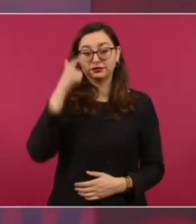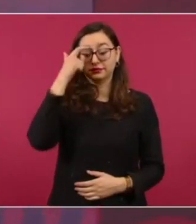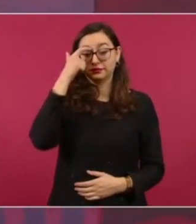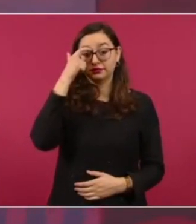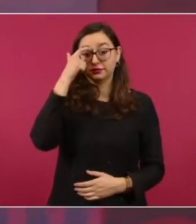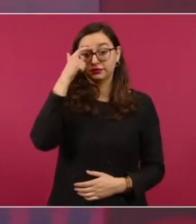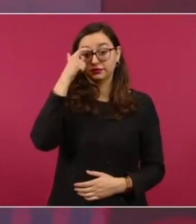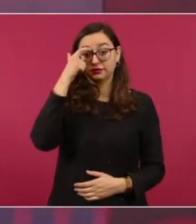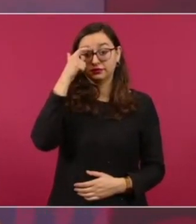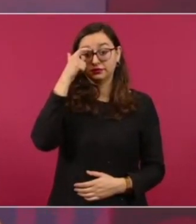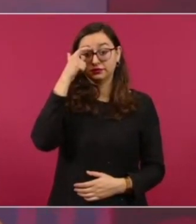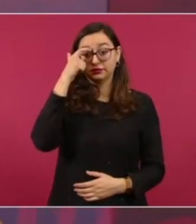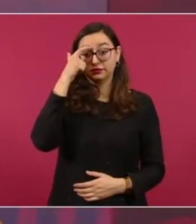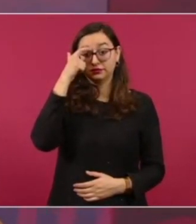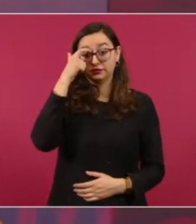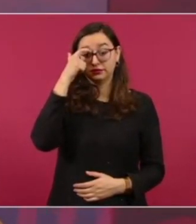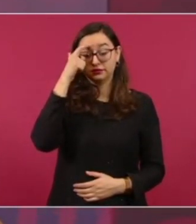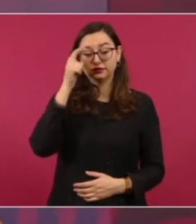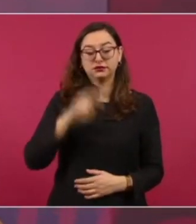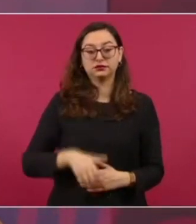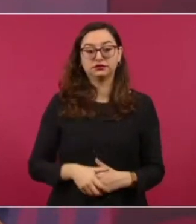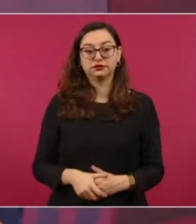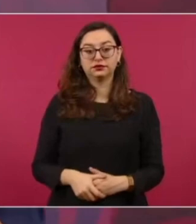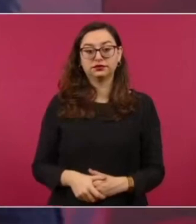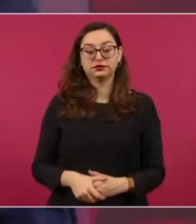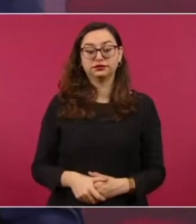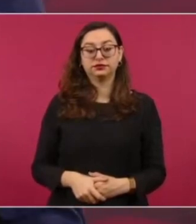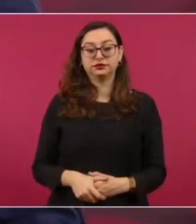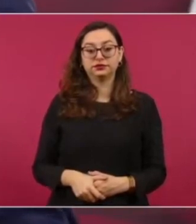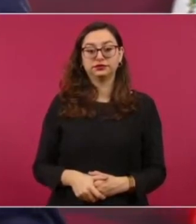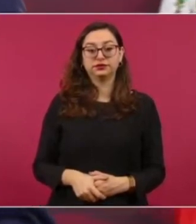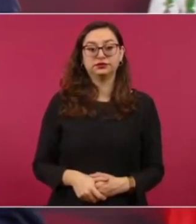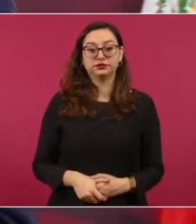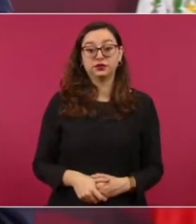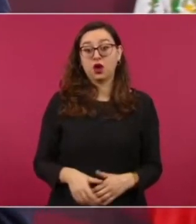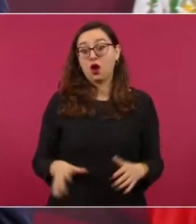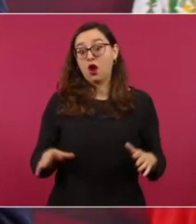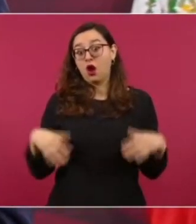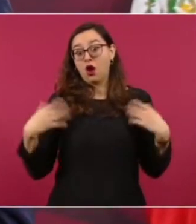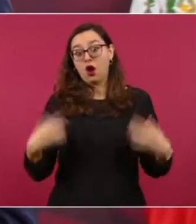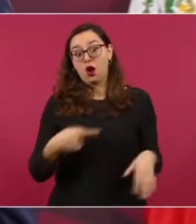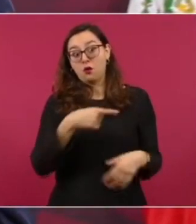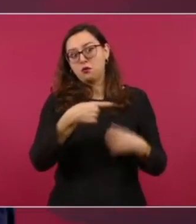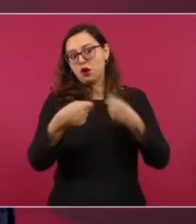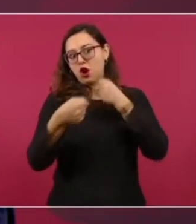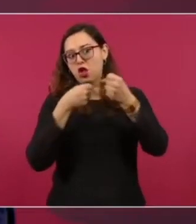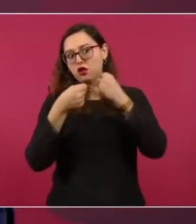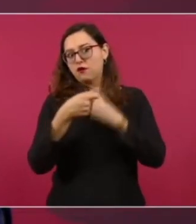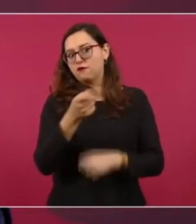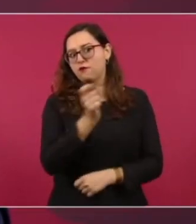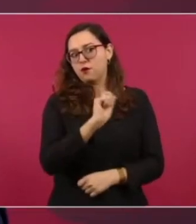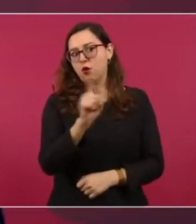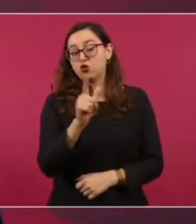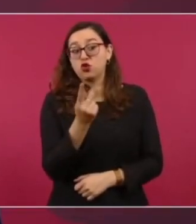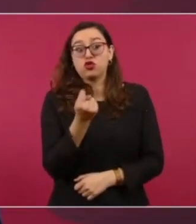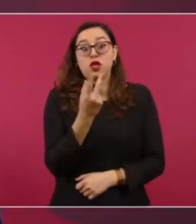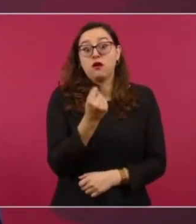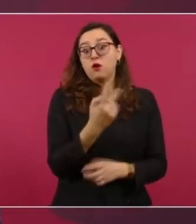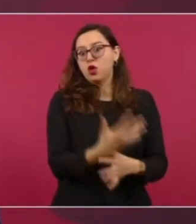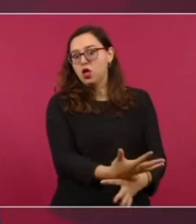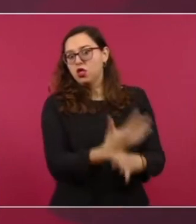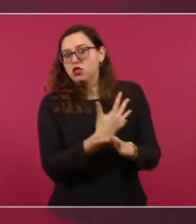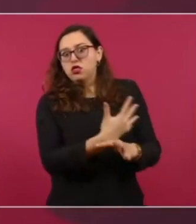este periodista famoso o este conductor de radio o este conductor de televisión no